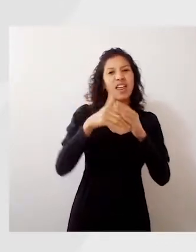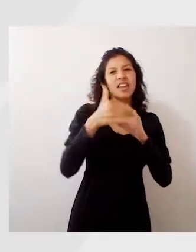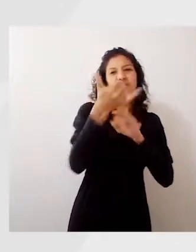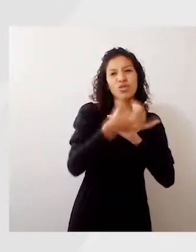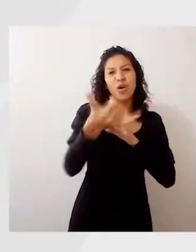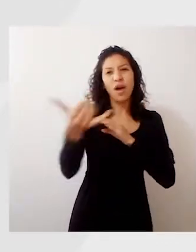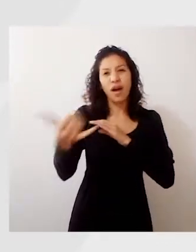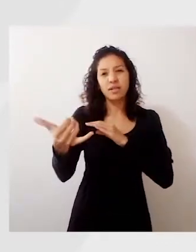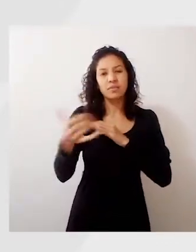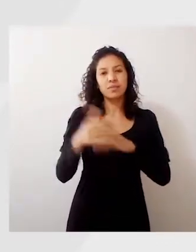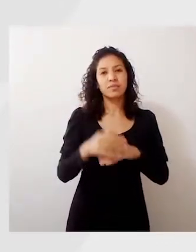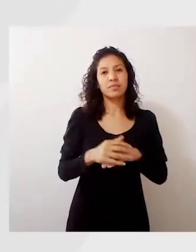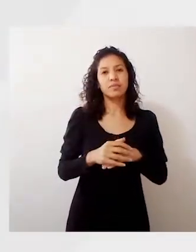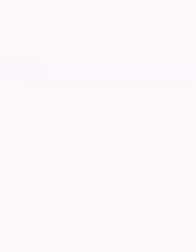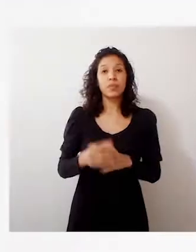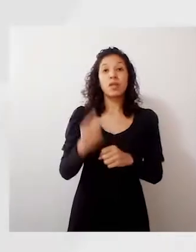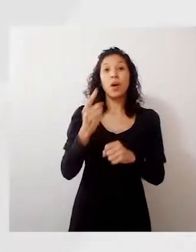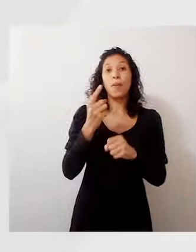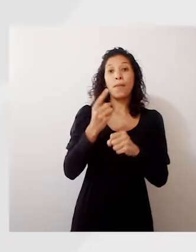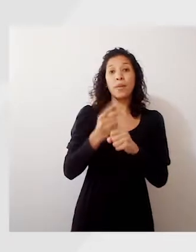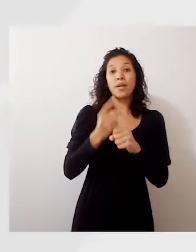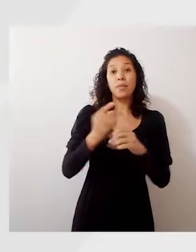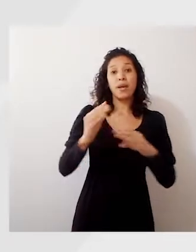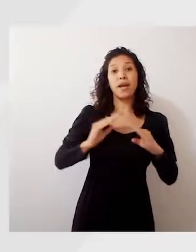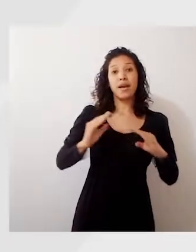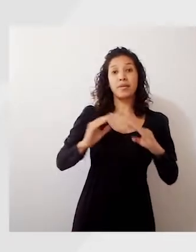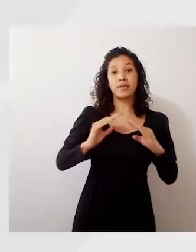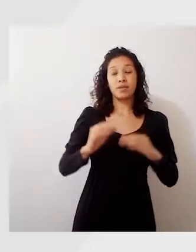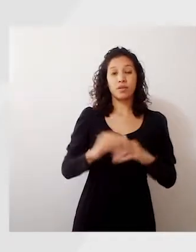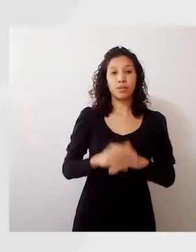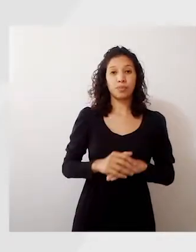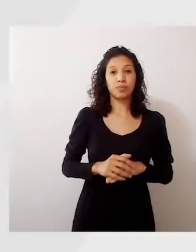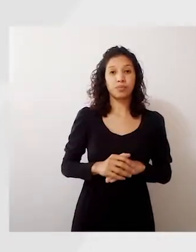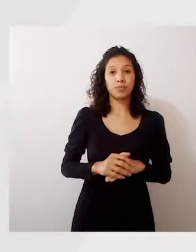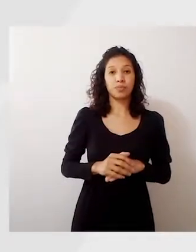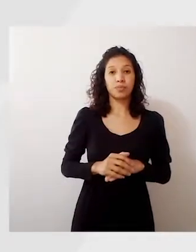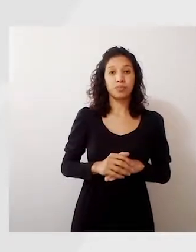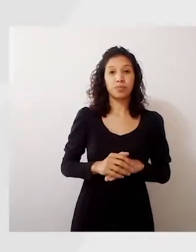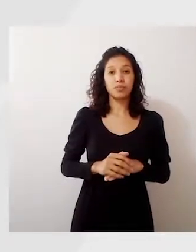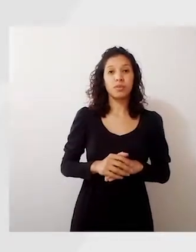que seguramente todos tenemos en casa. Bueno, primer ejercicio que vamos a hacer.